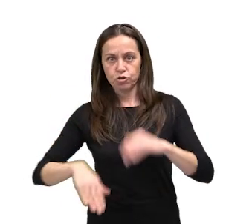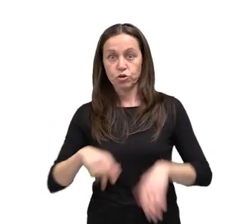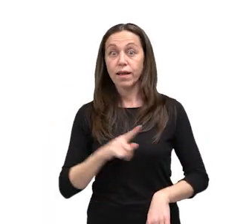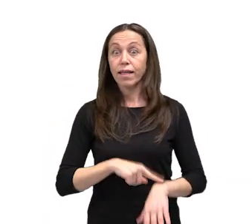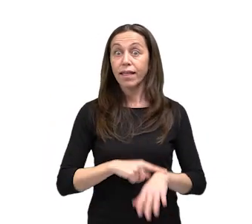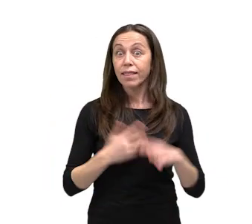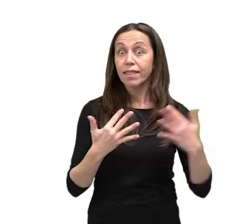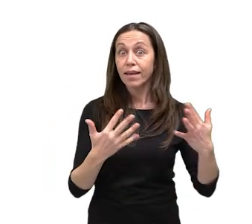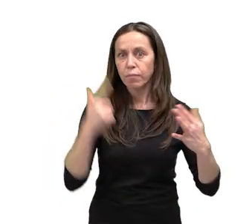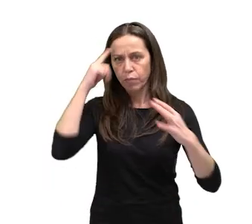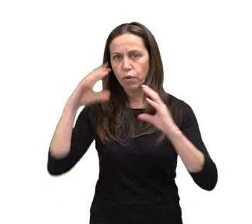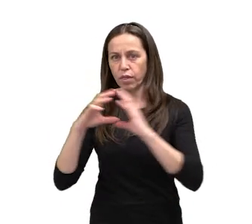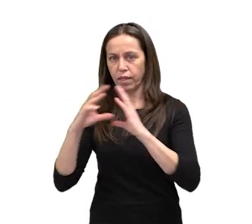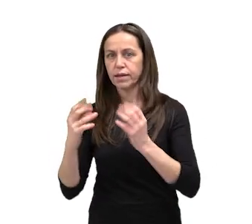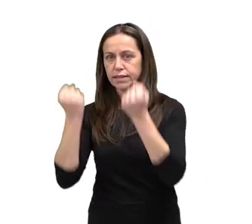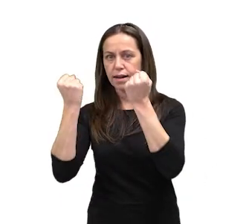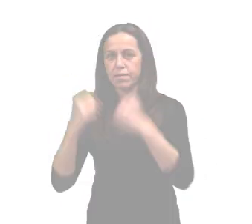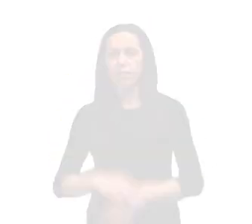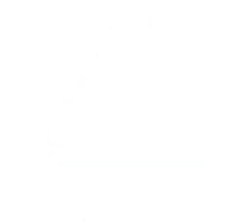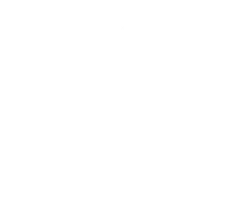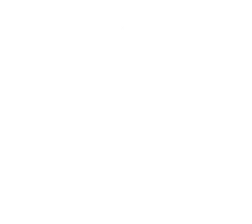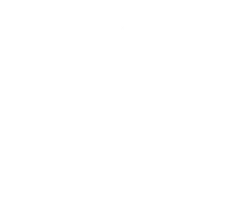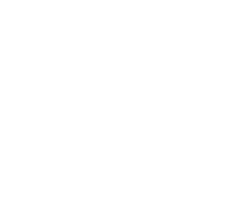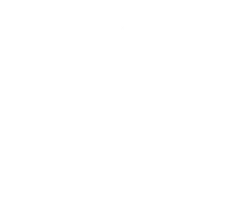do ictus. O tempo é cerebro.